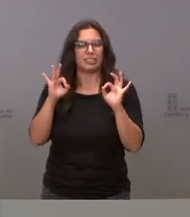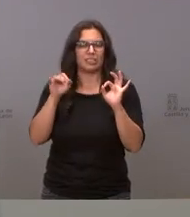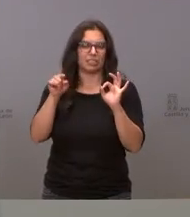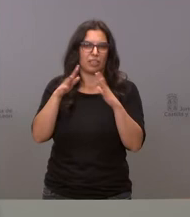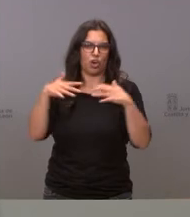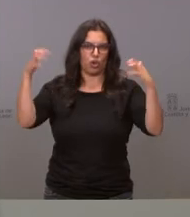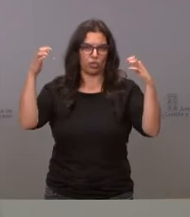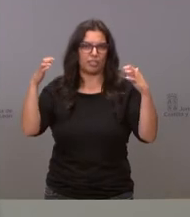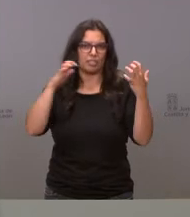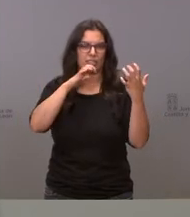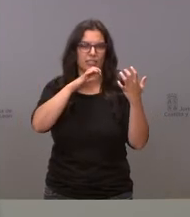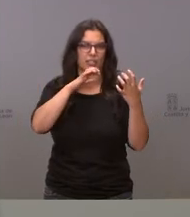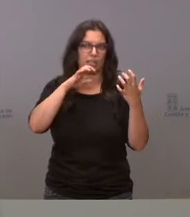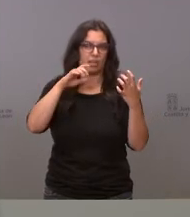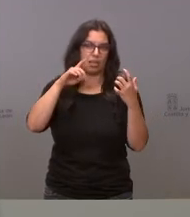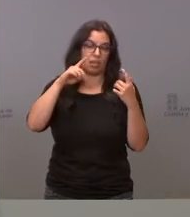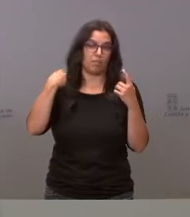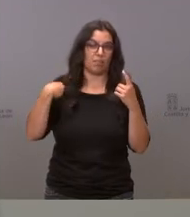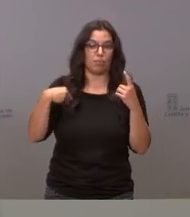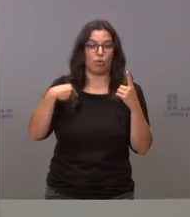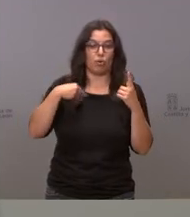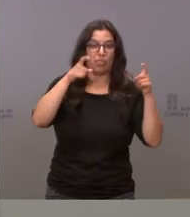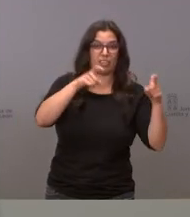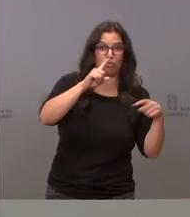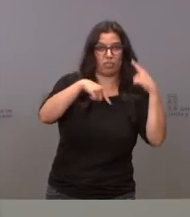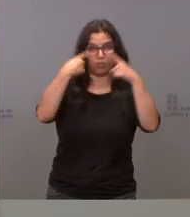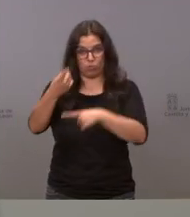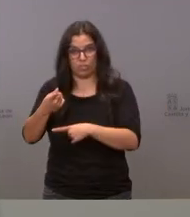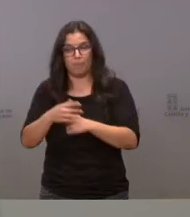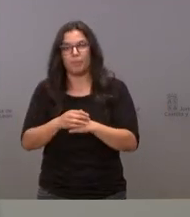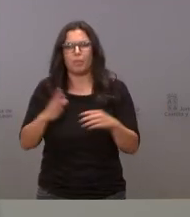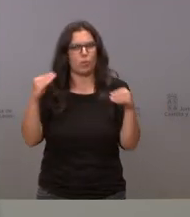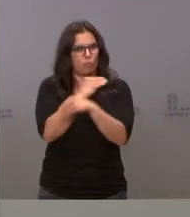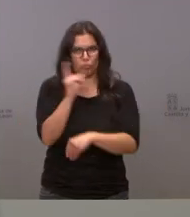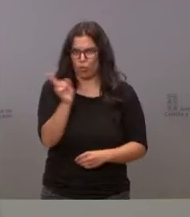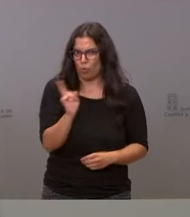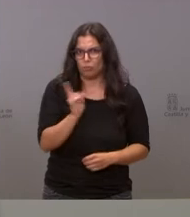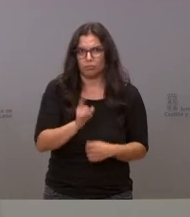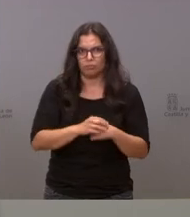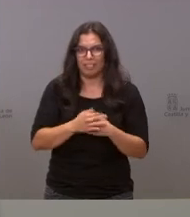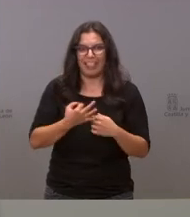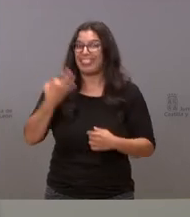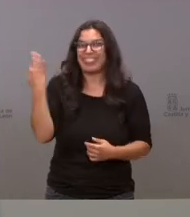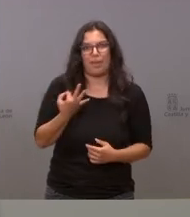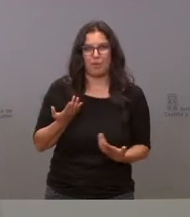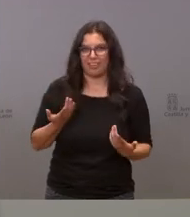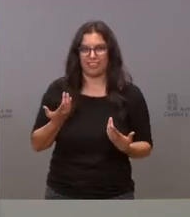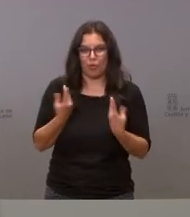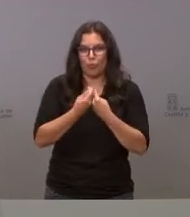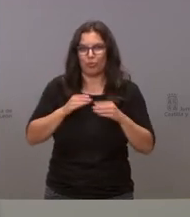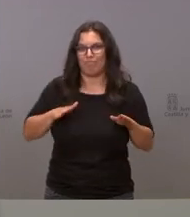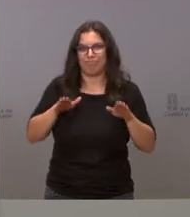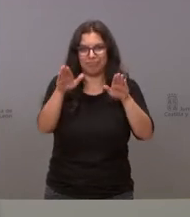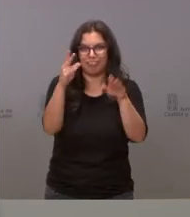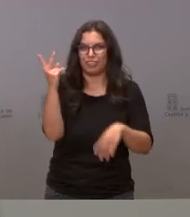en las Cortes en el siguiente periodo de sesiones pero no hay colisión hay una obligatoriedad de que estén juntas no